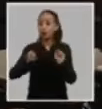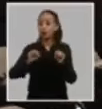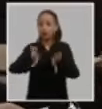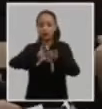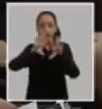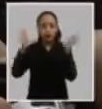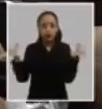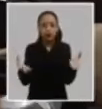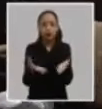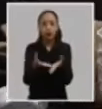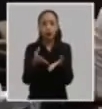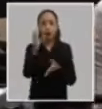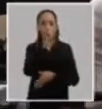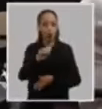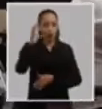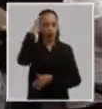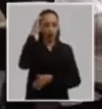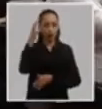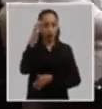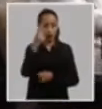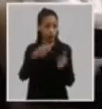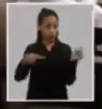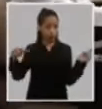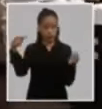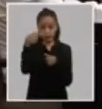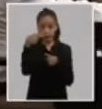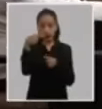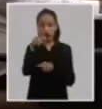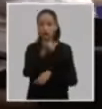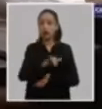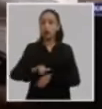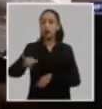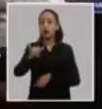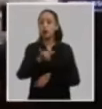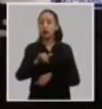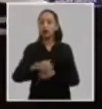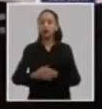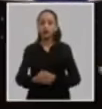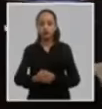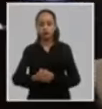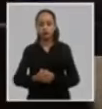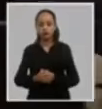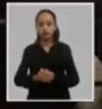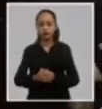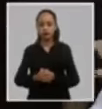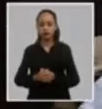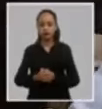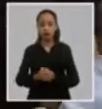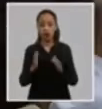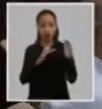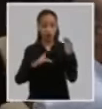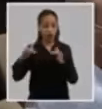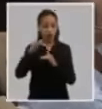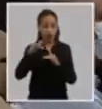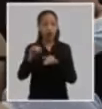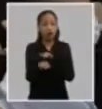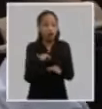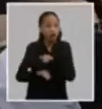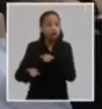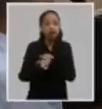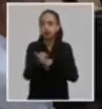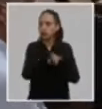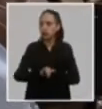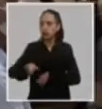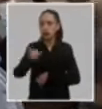actores en particular la descentralización de facultades a los niveles territoriales con